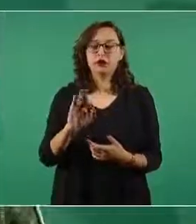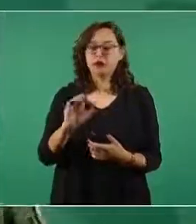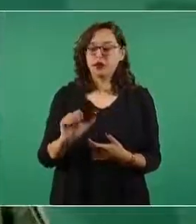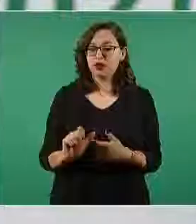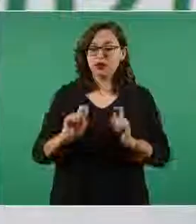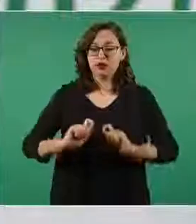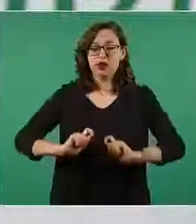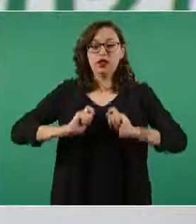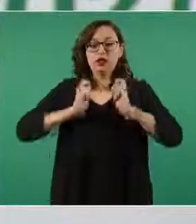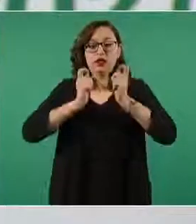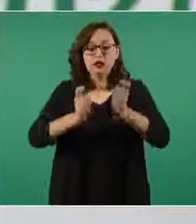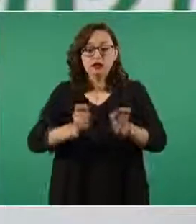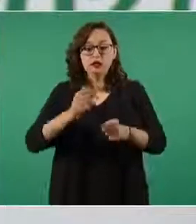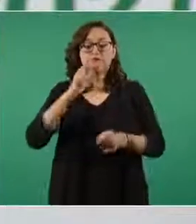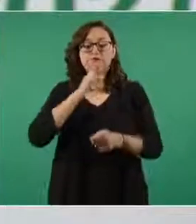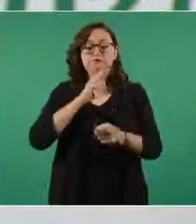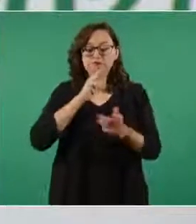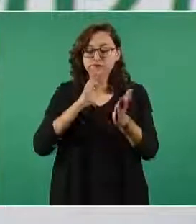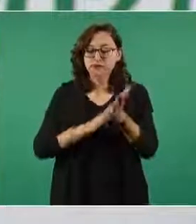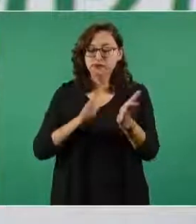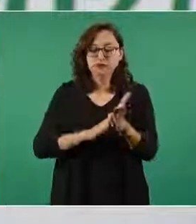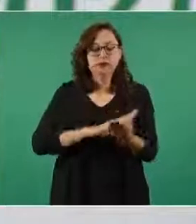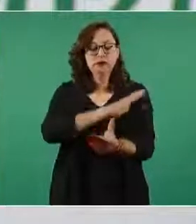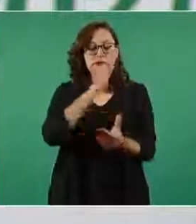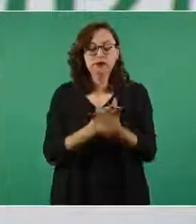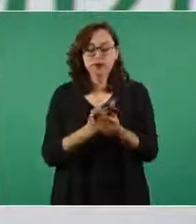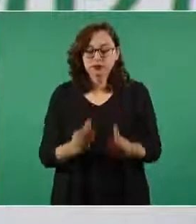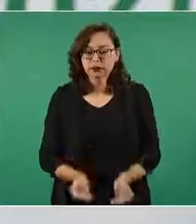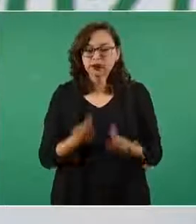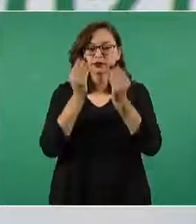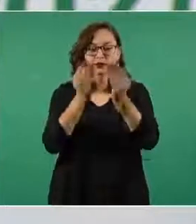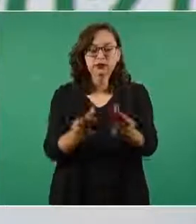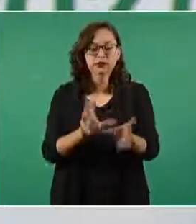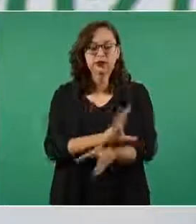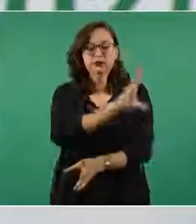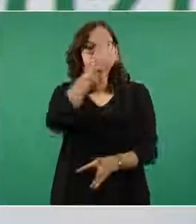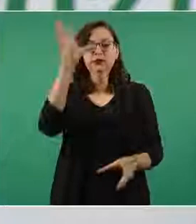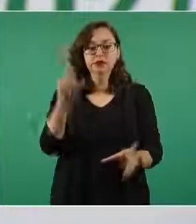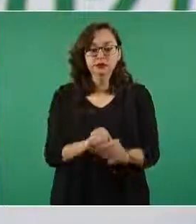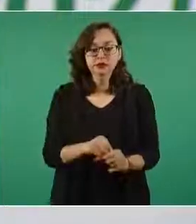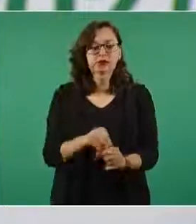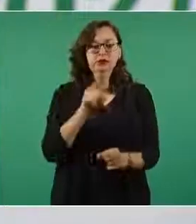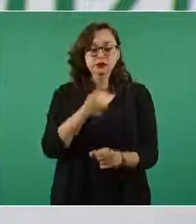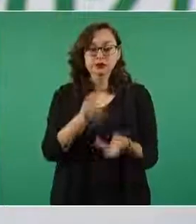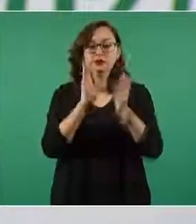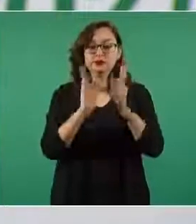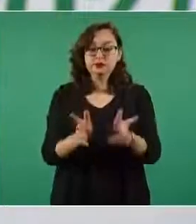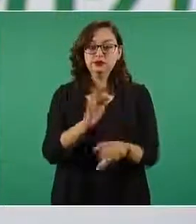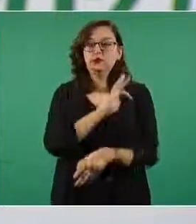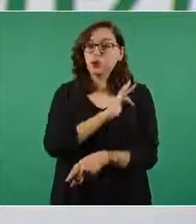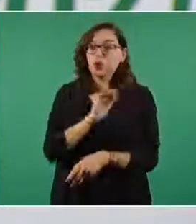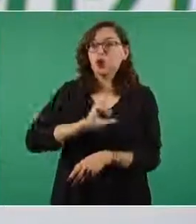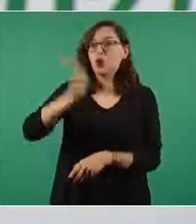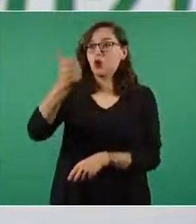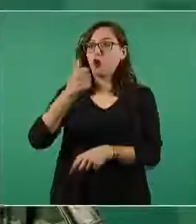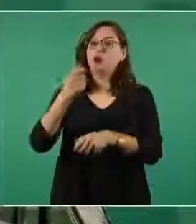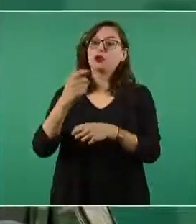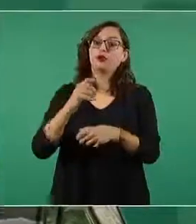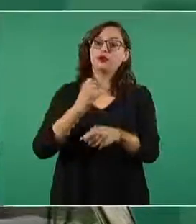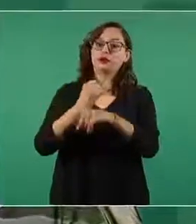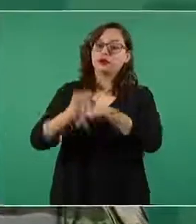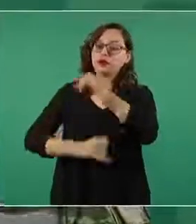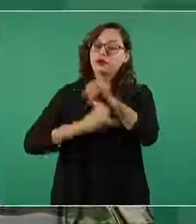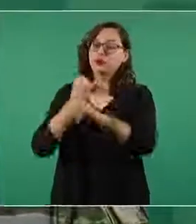que recibió la documentación que le permite operar como operador aéreo de presentar el plan